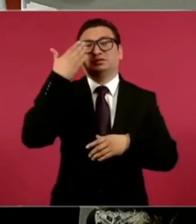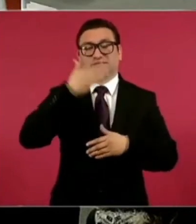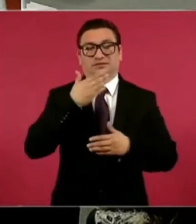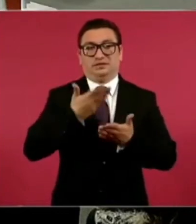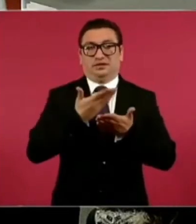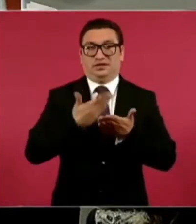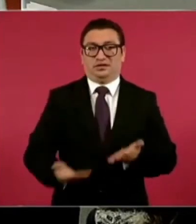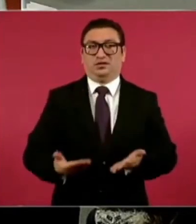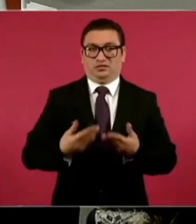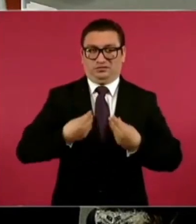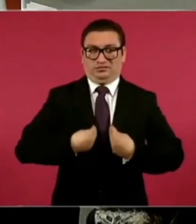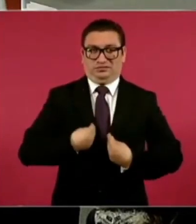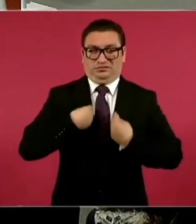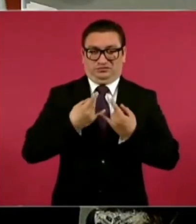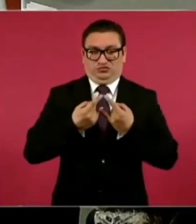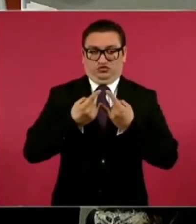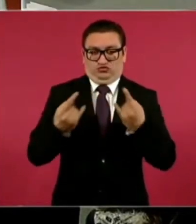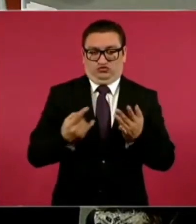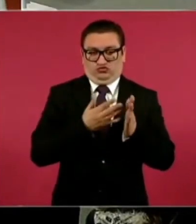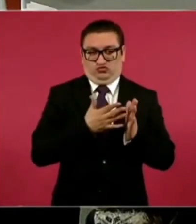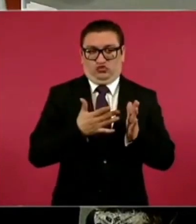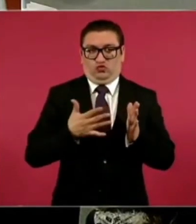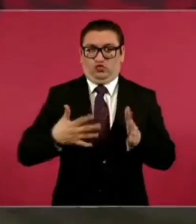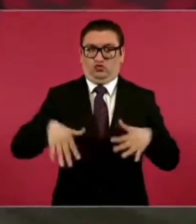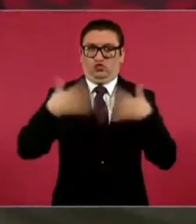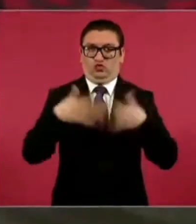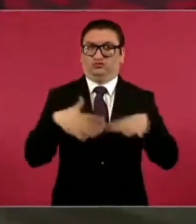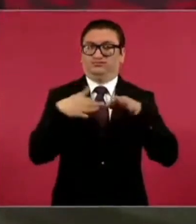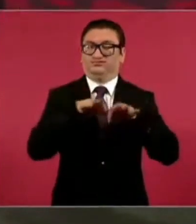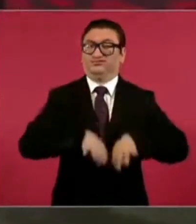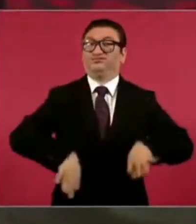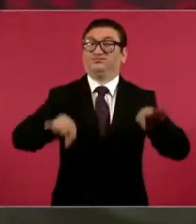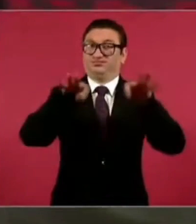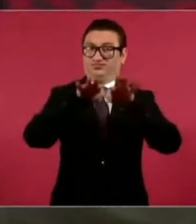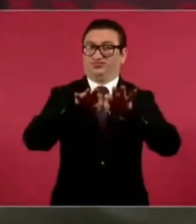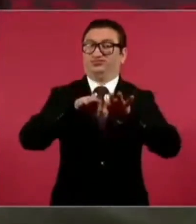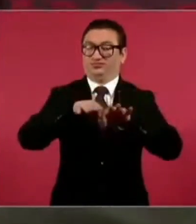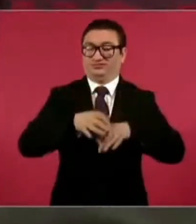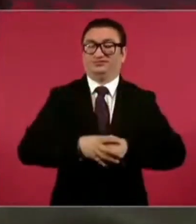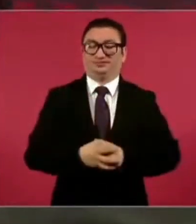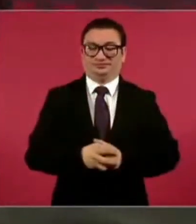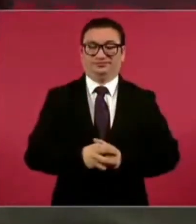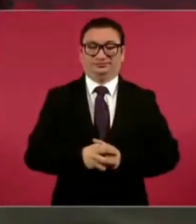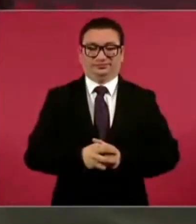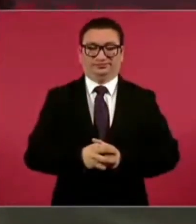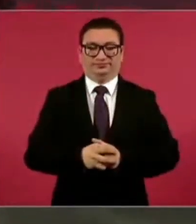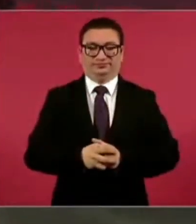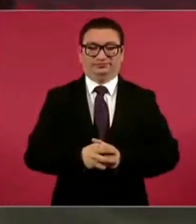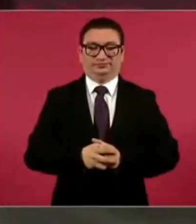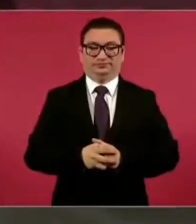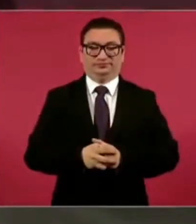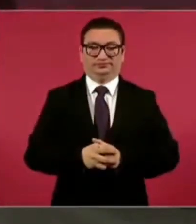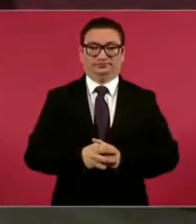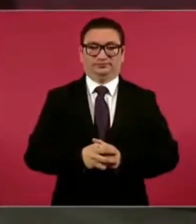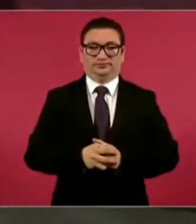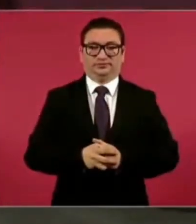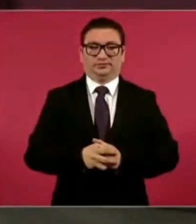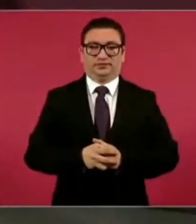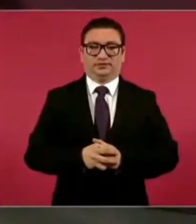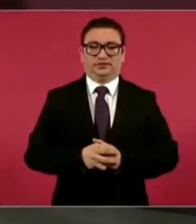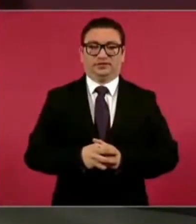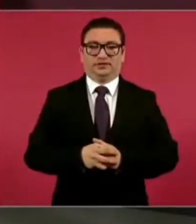estelares en la historia de nuestro país. Gracias, presidente. Nada